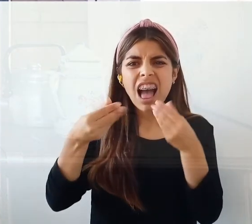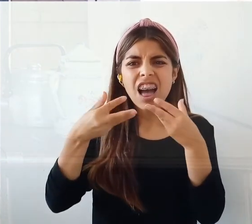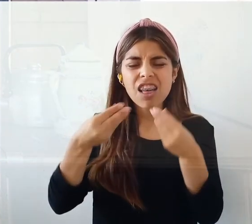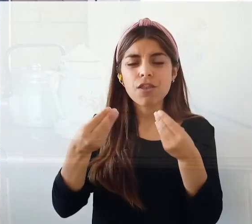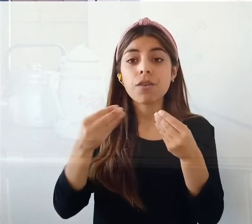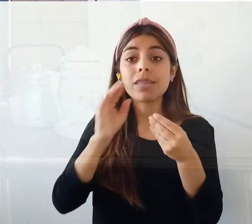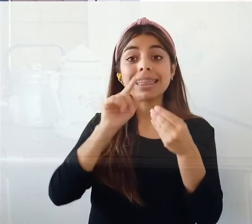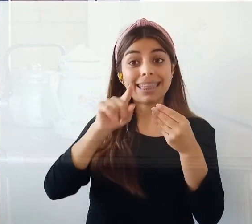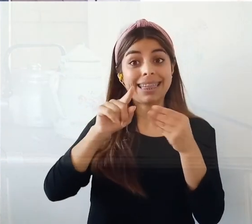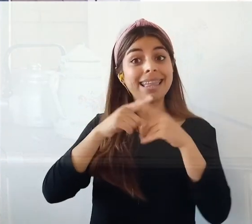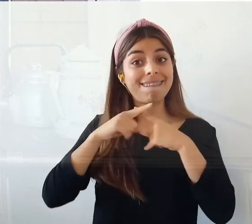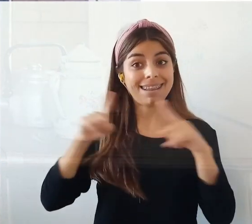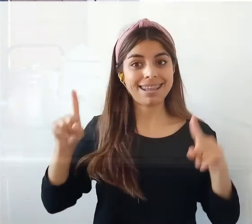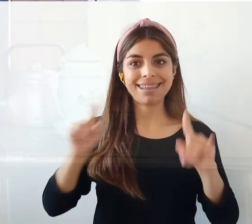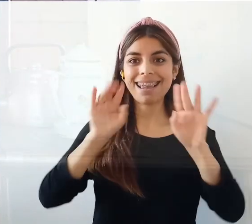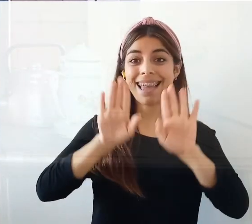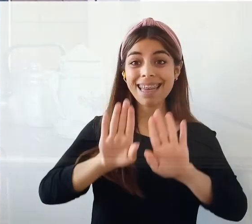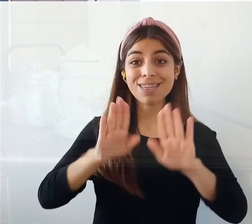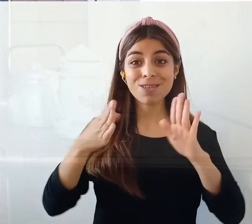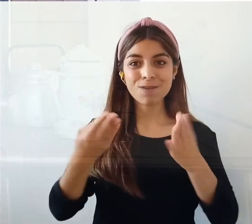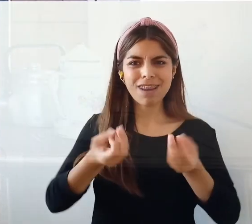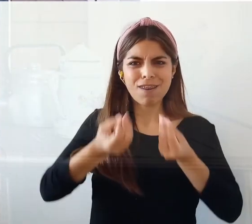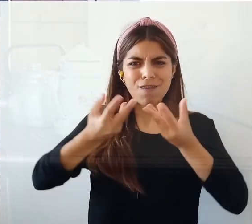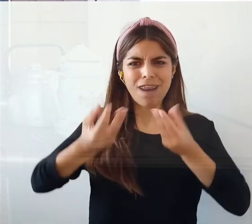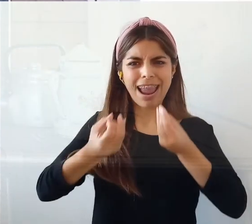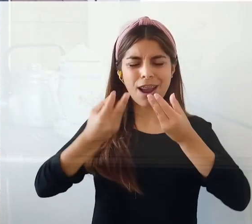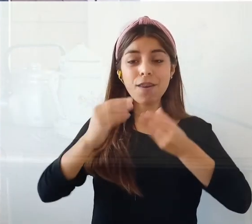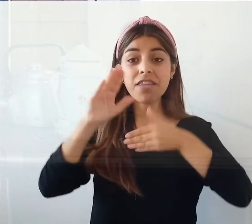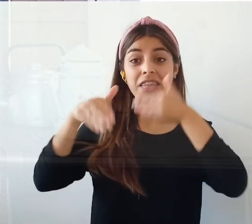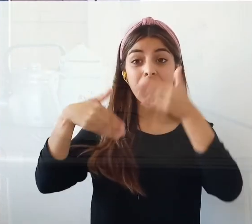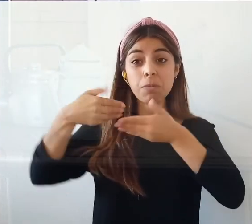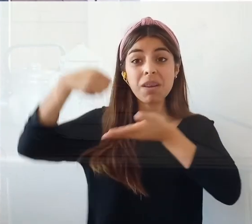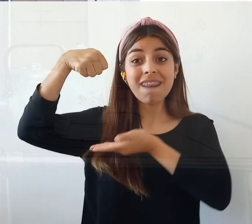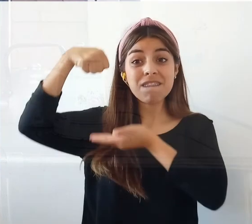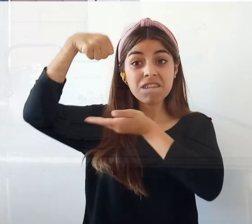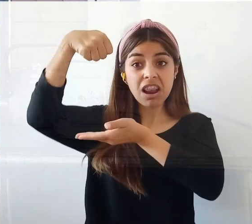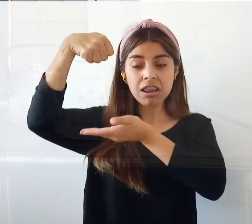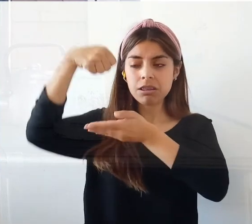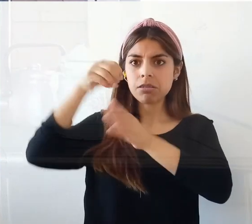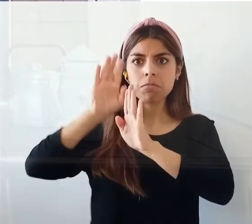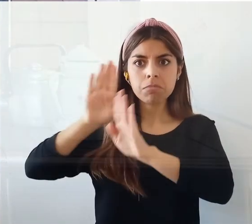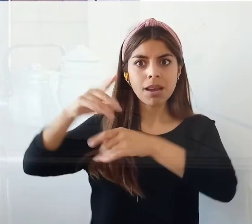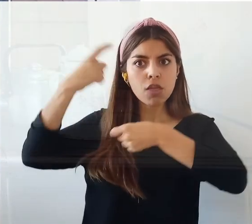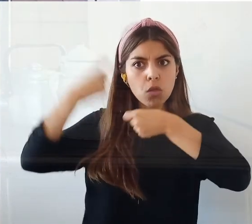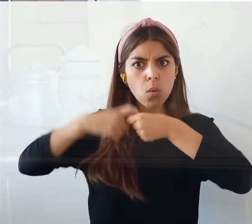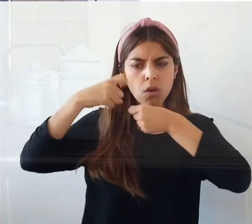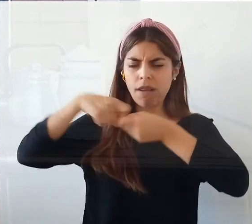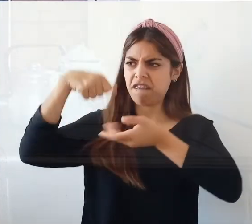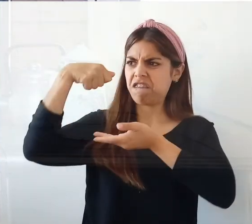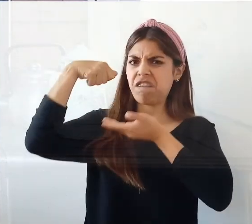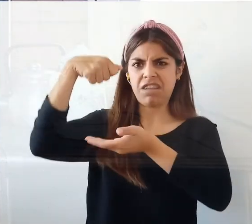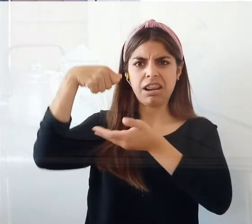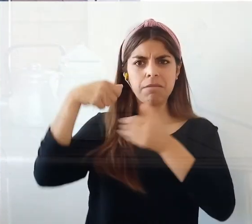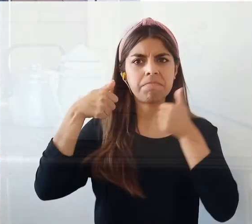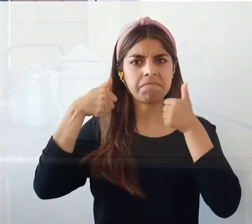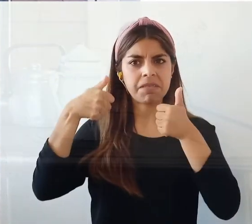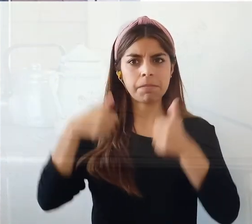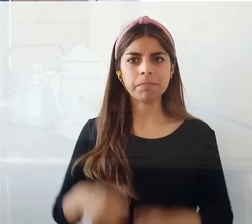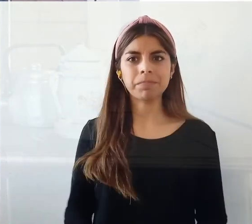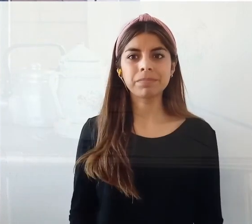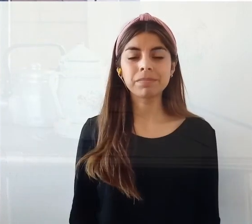secado al calor de la estufa, después cuando uno lo trabaja no se desarma el tejido. Bien. Sí.